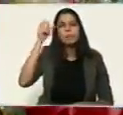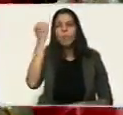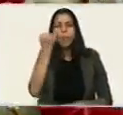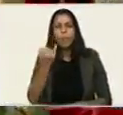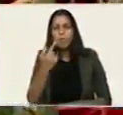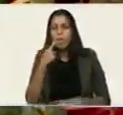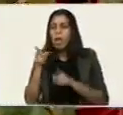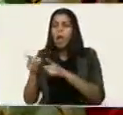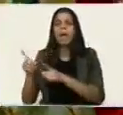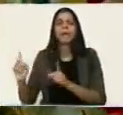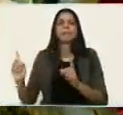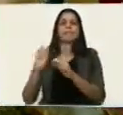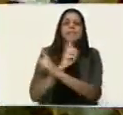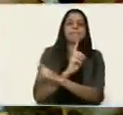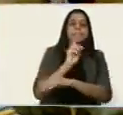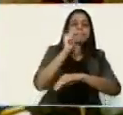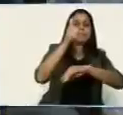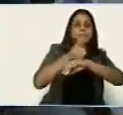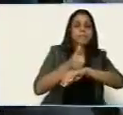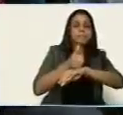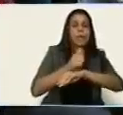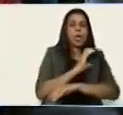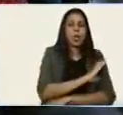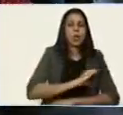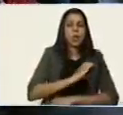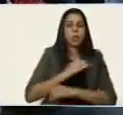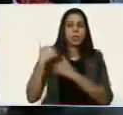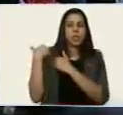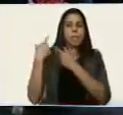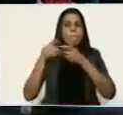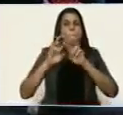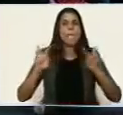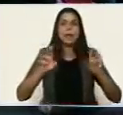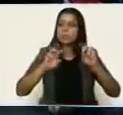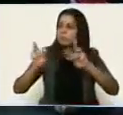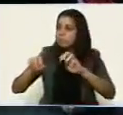presidente de la Comisión por la Paz y la Justicia.